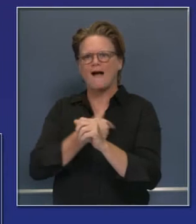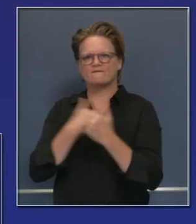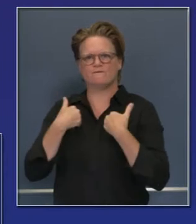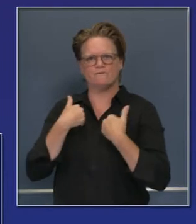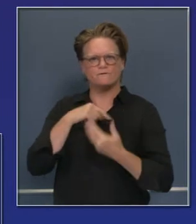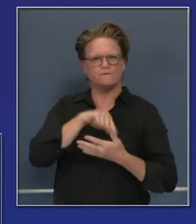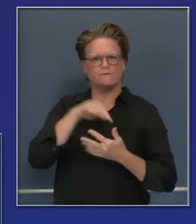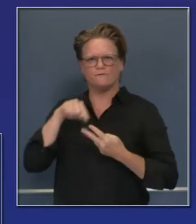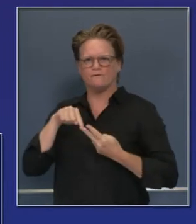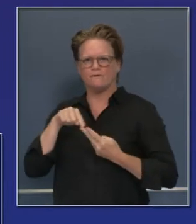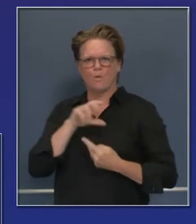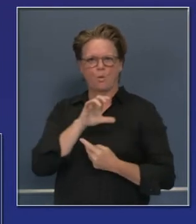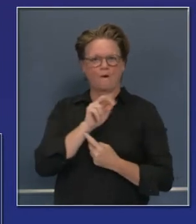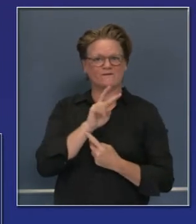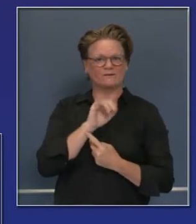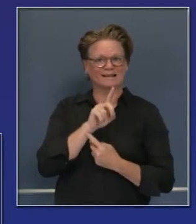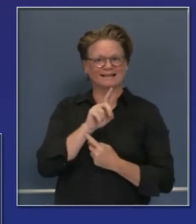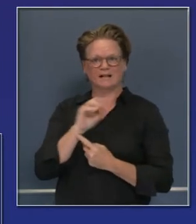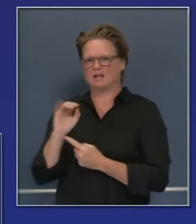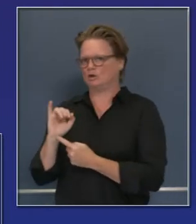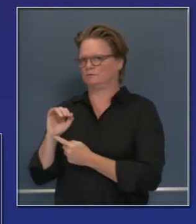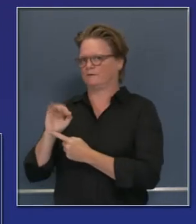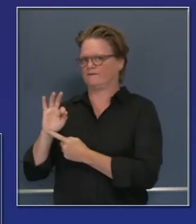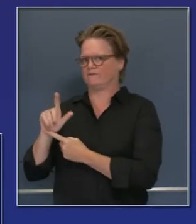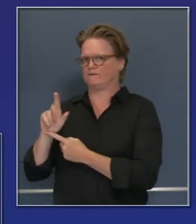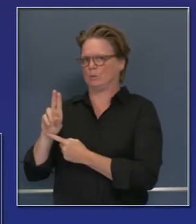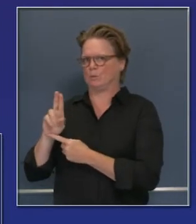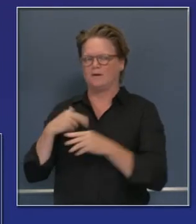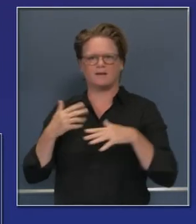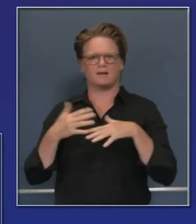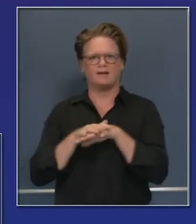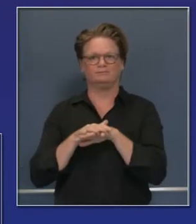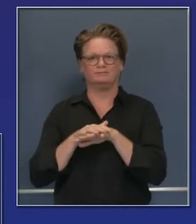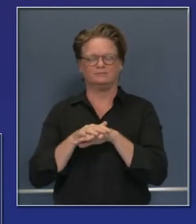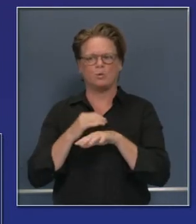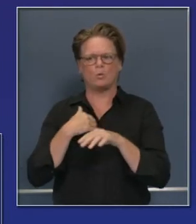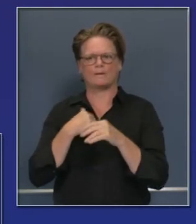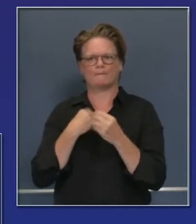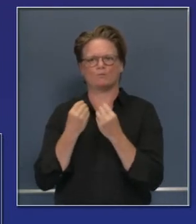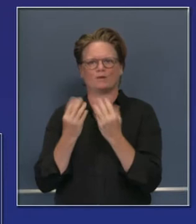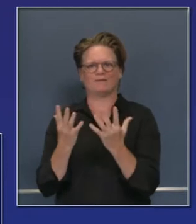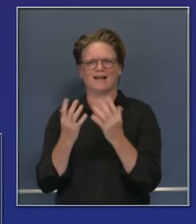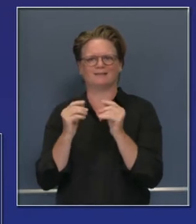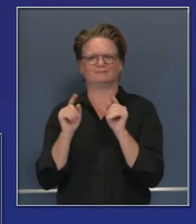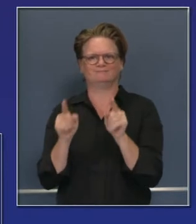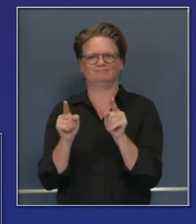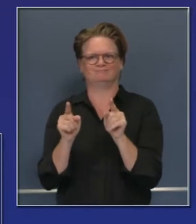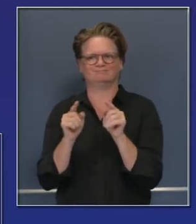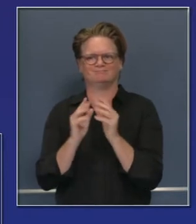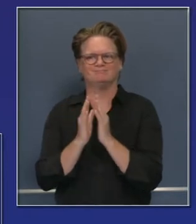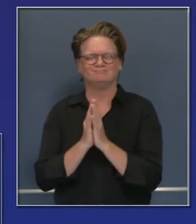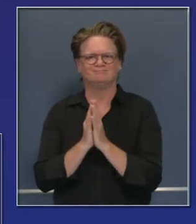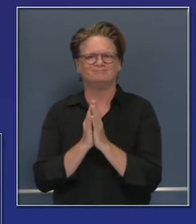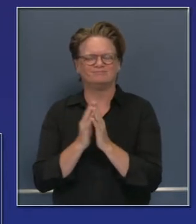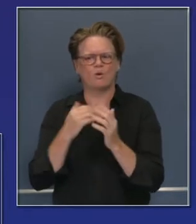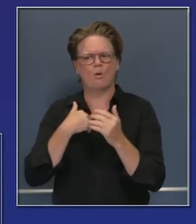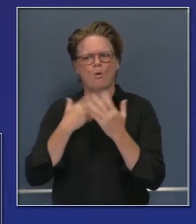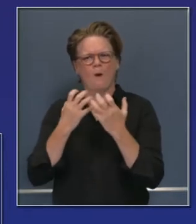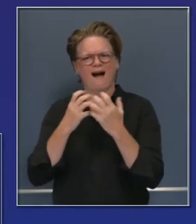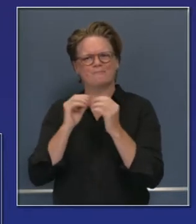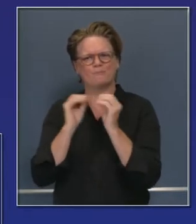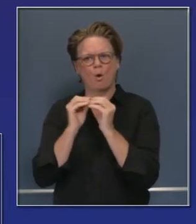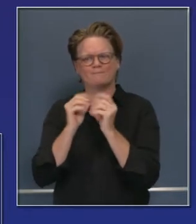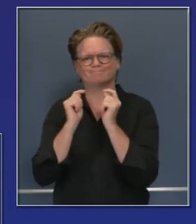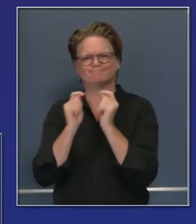que es el COVID y el resfriado. Entonces estamos brindando garantías de resultados que llegarán prontamente